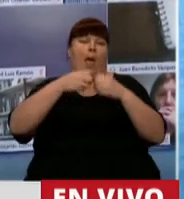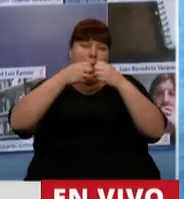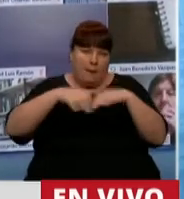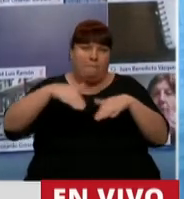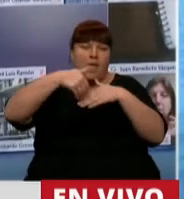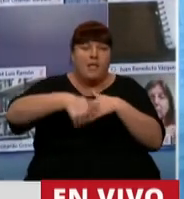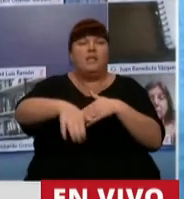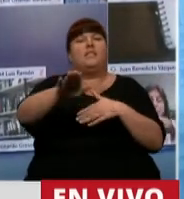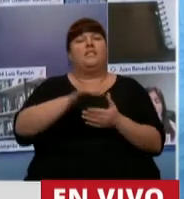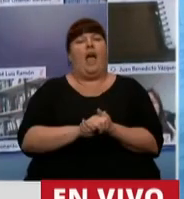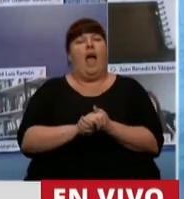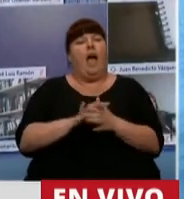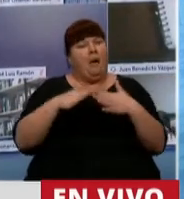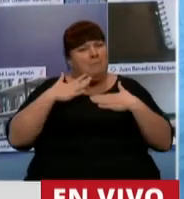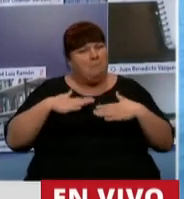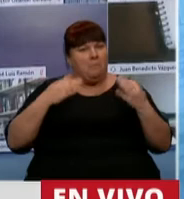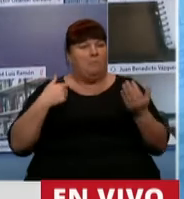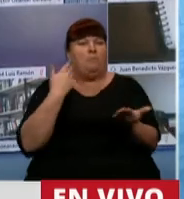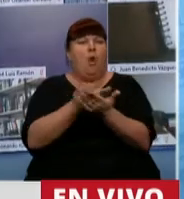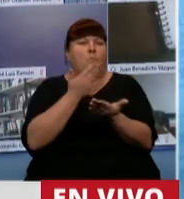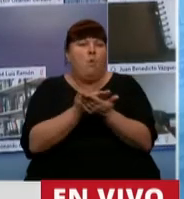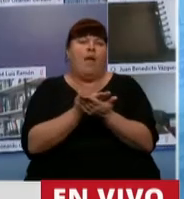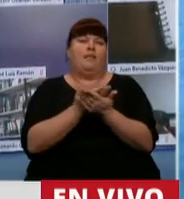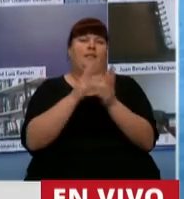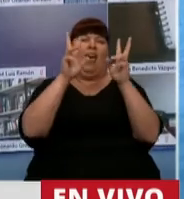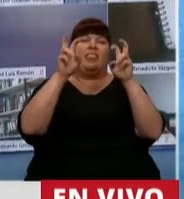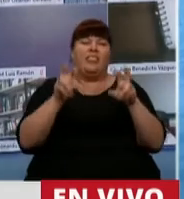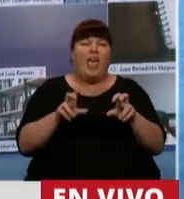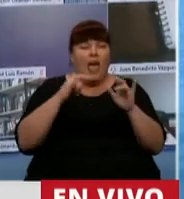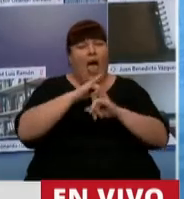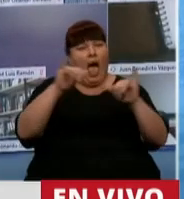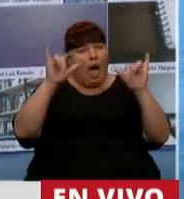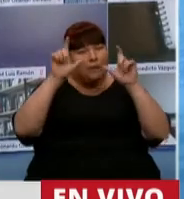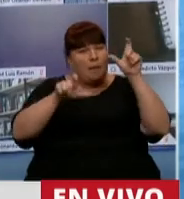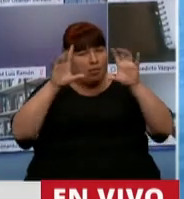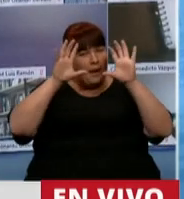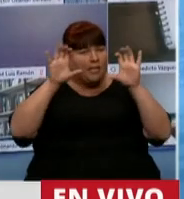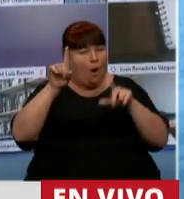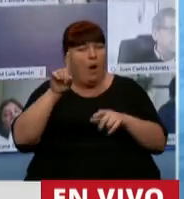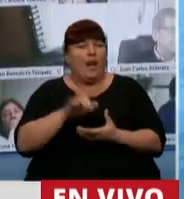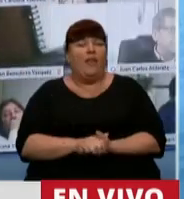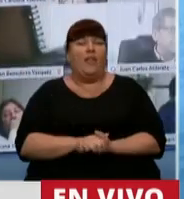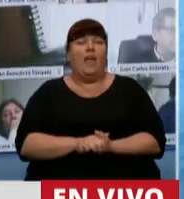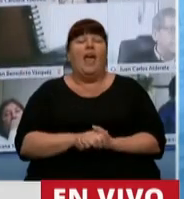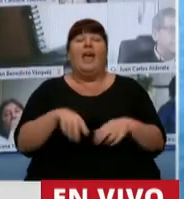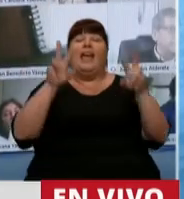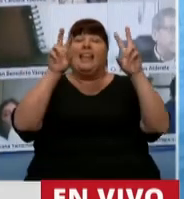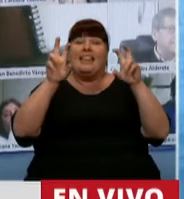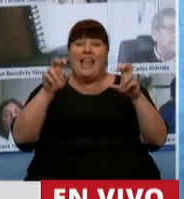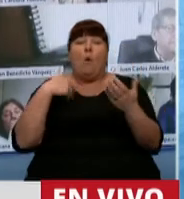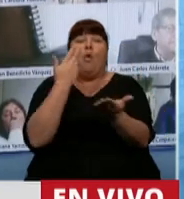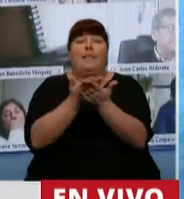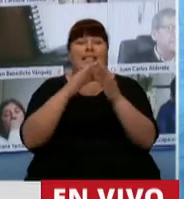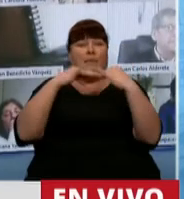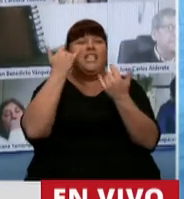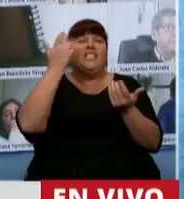inicio de poder tranquilamente traer los temas y por ahí recordarle a la gente que los temas cuando llegan al